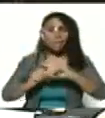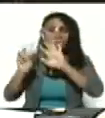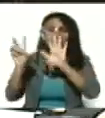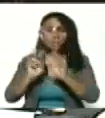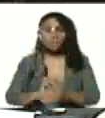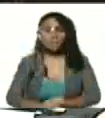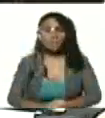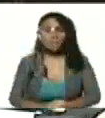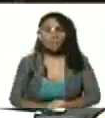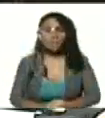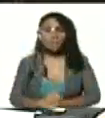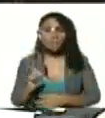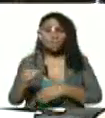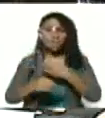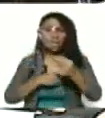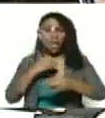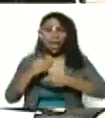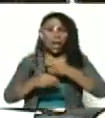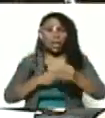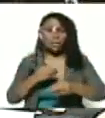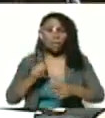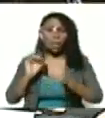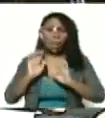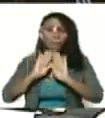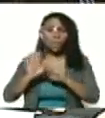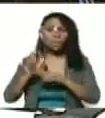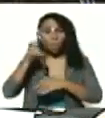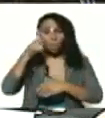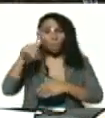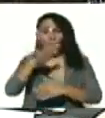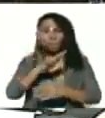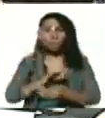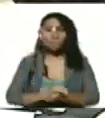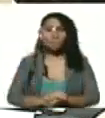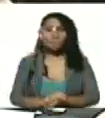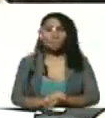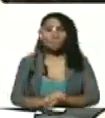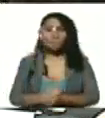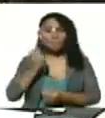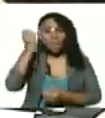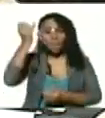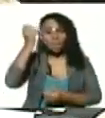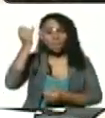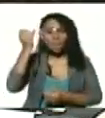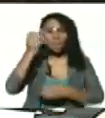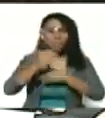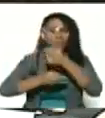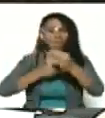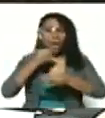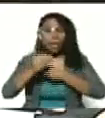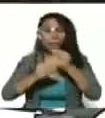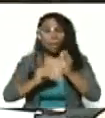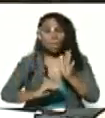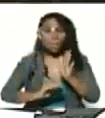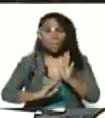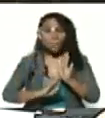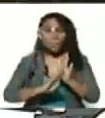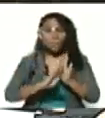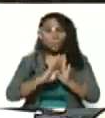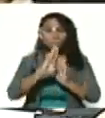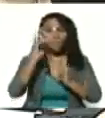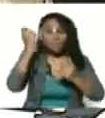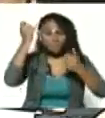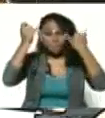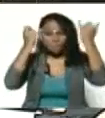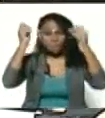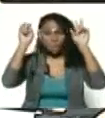que ha sido acogido y apoyado por el pueblo y las ideas que fueron surgiendo como en